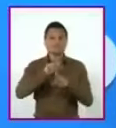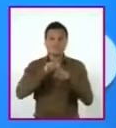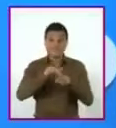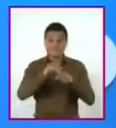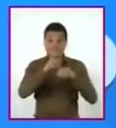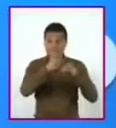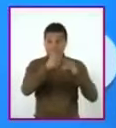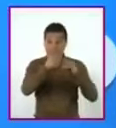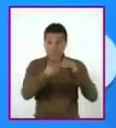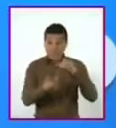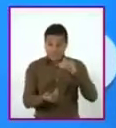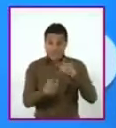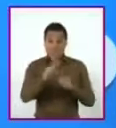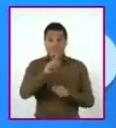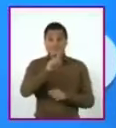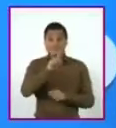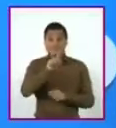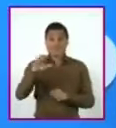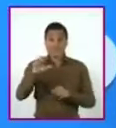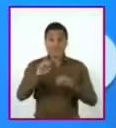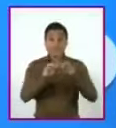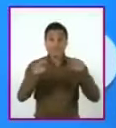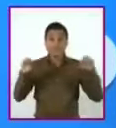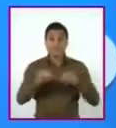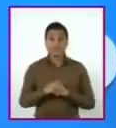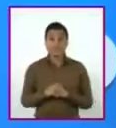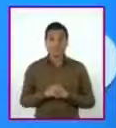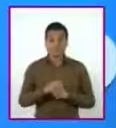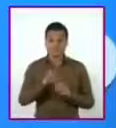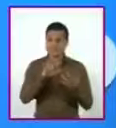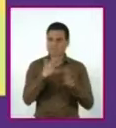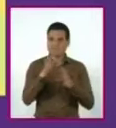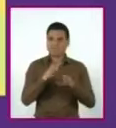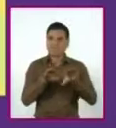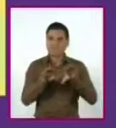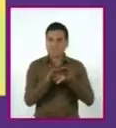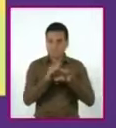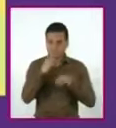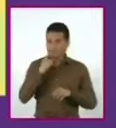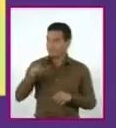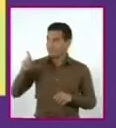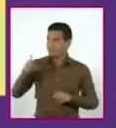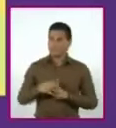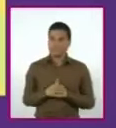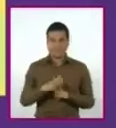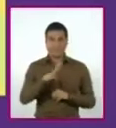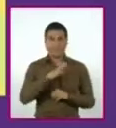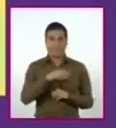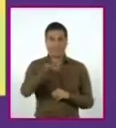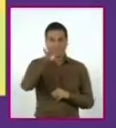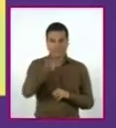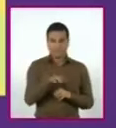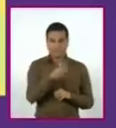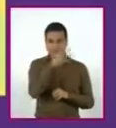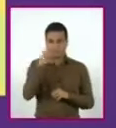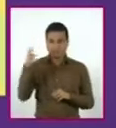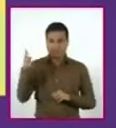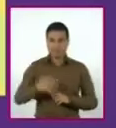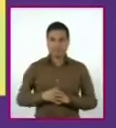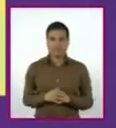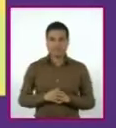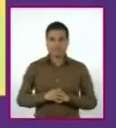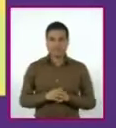los siguientes 100 metros, hubiera quedado algo así. En esta tabla vemos cómo